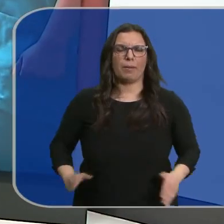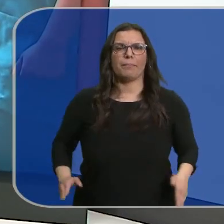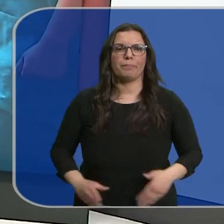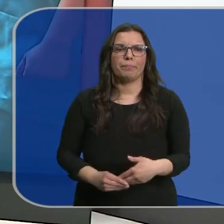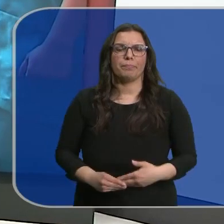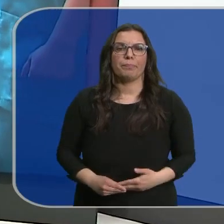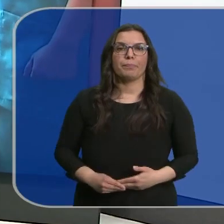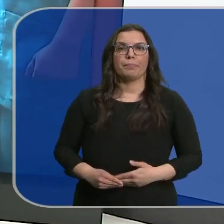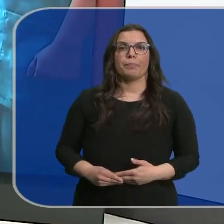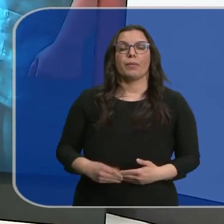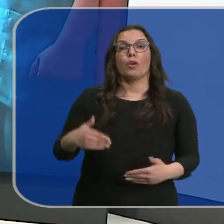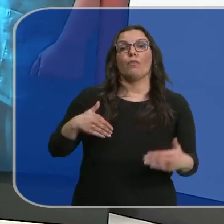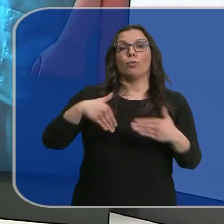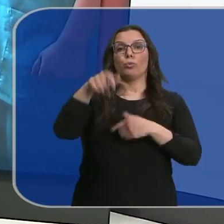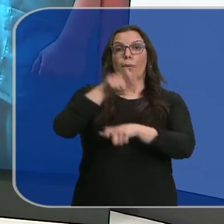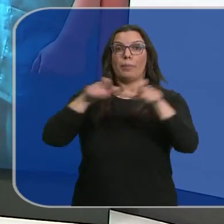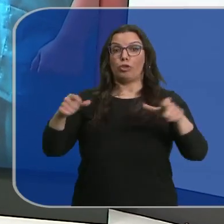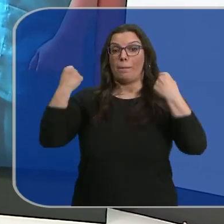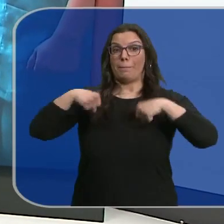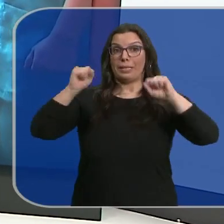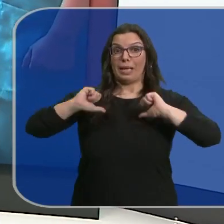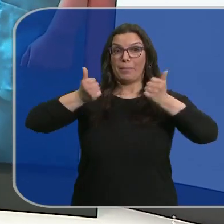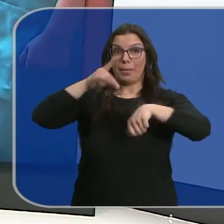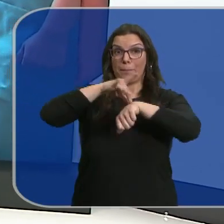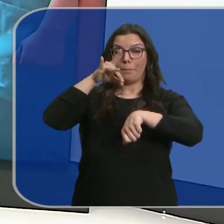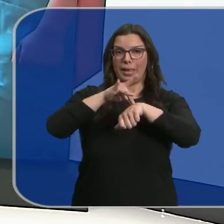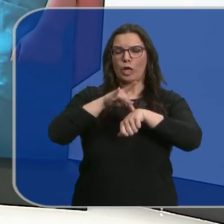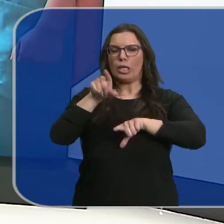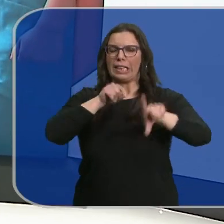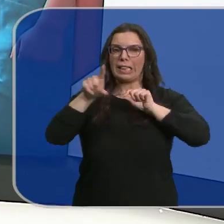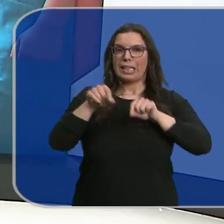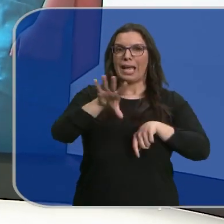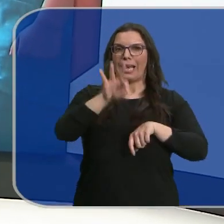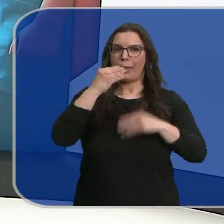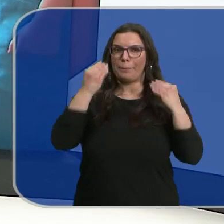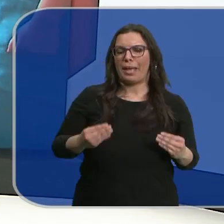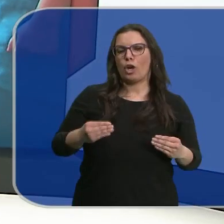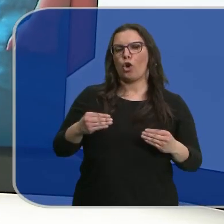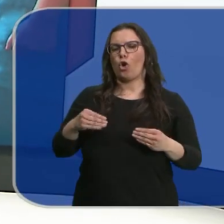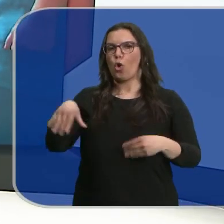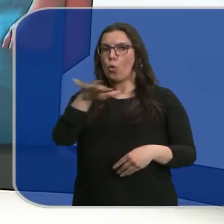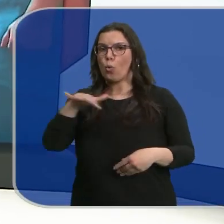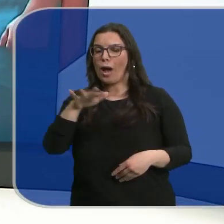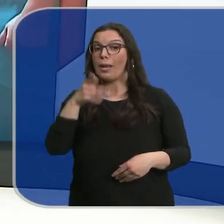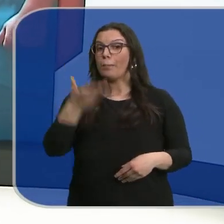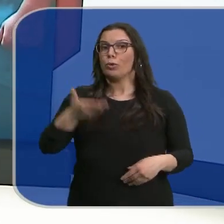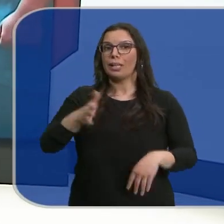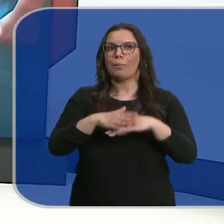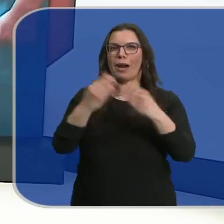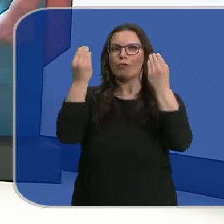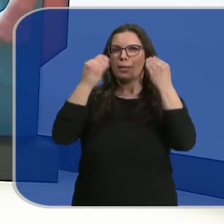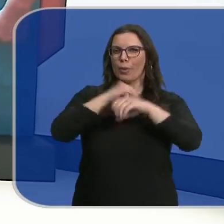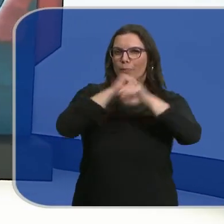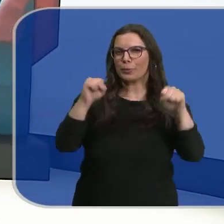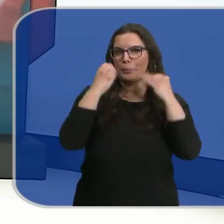Los futuros residentes de los hospitales ultiman sus decisiones. Elegir bien la especialidad o el lugar es esencial para formarse en el mejor ambiente